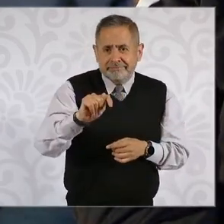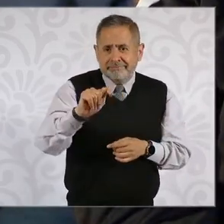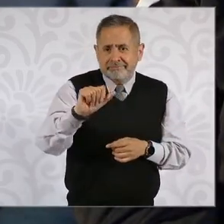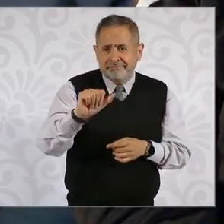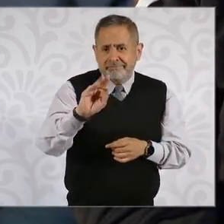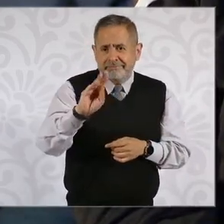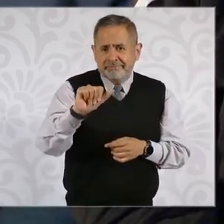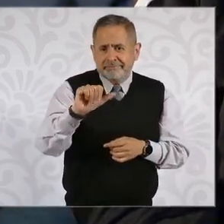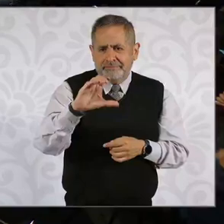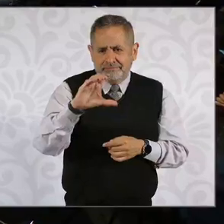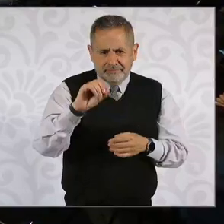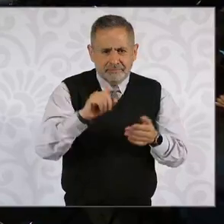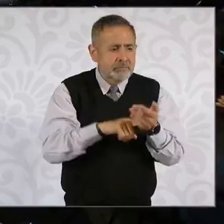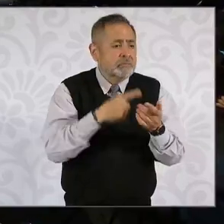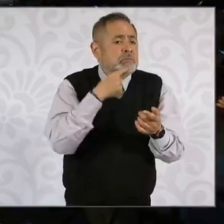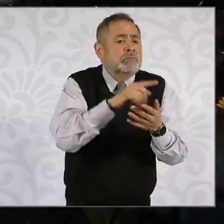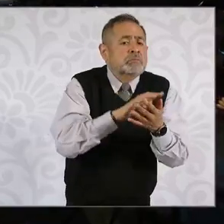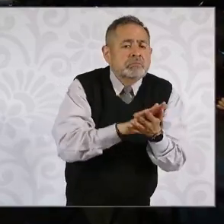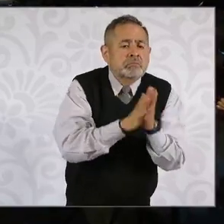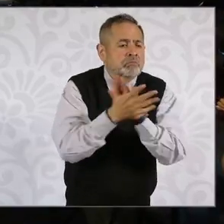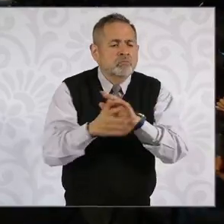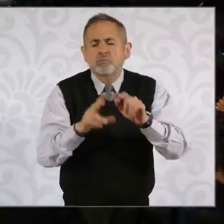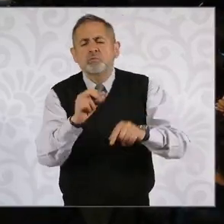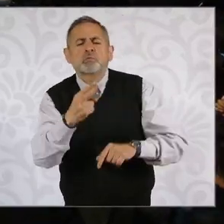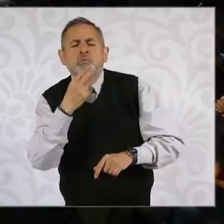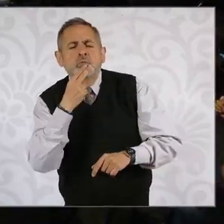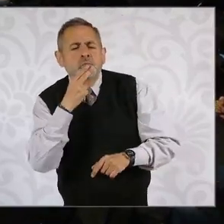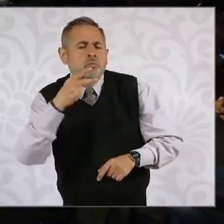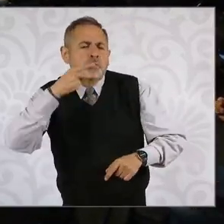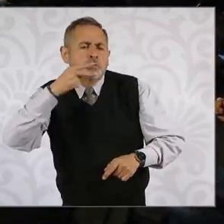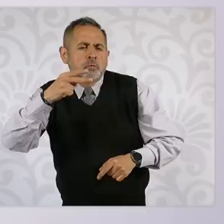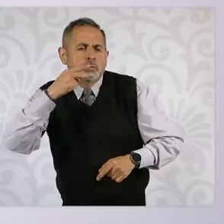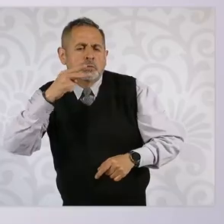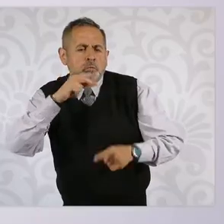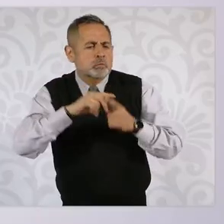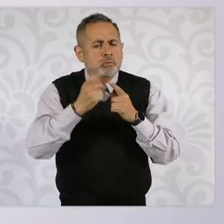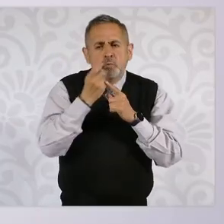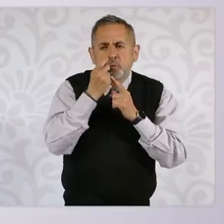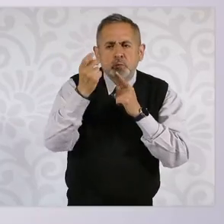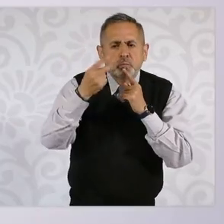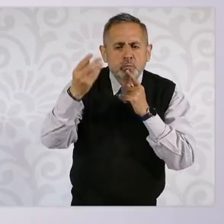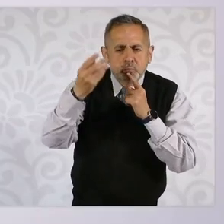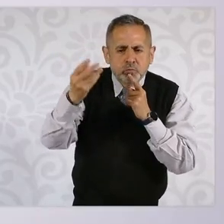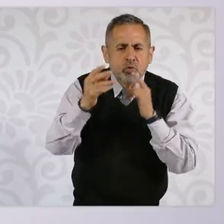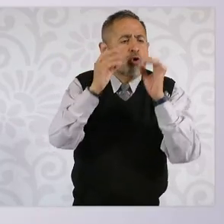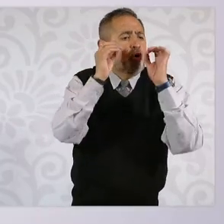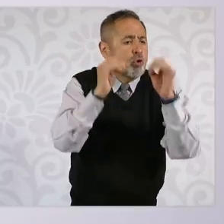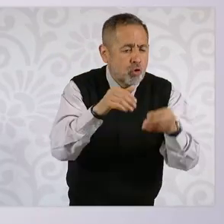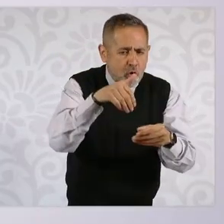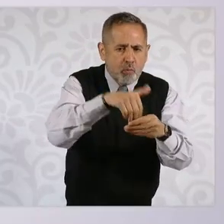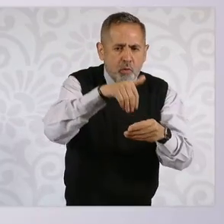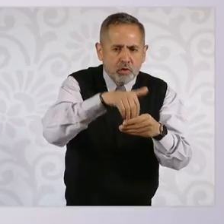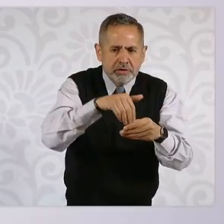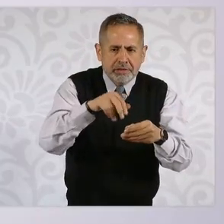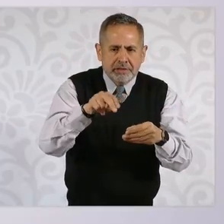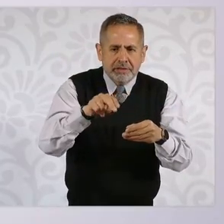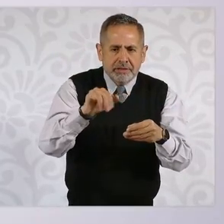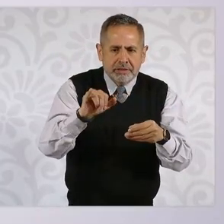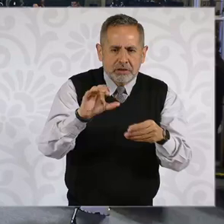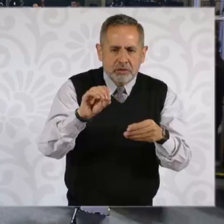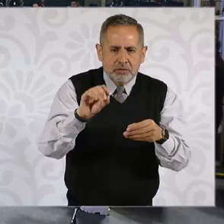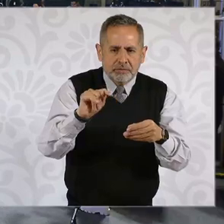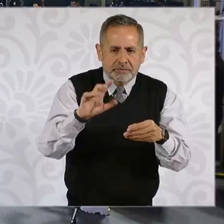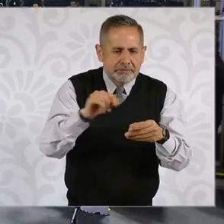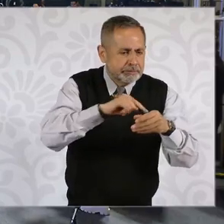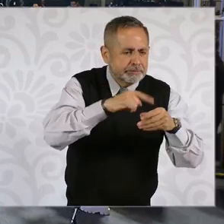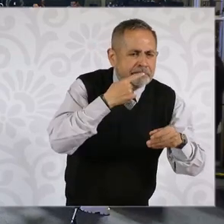que es la transición, ya no uses tabaco, ahora usa un cigarro electrónico, un vapeador o usa una bolsa de nicotina. Y